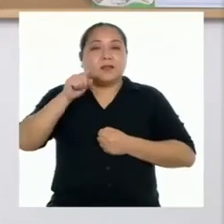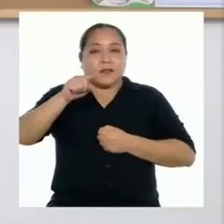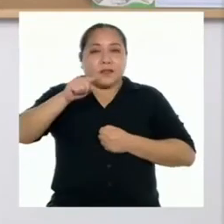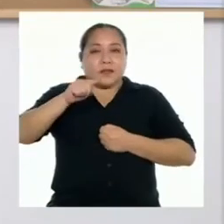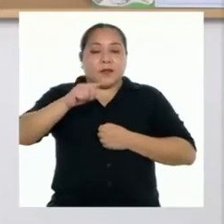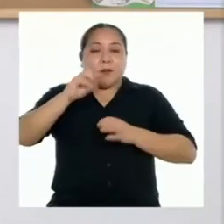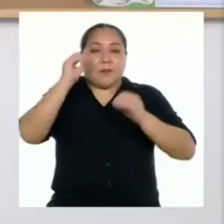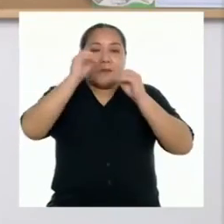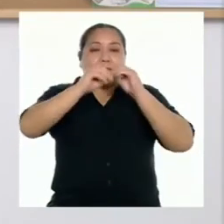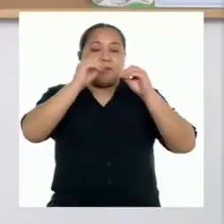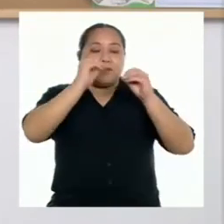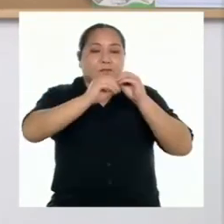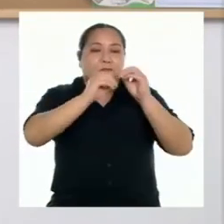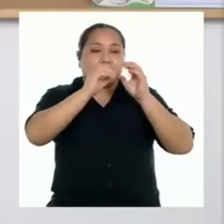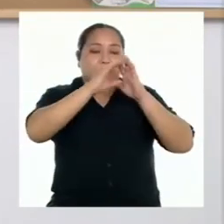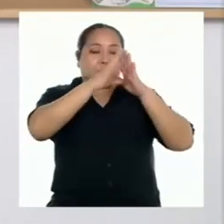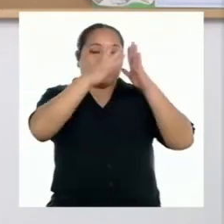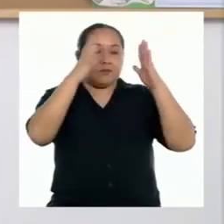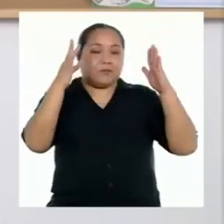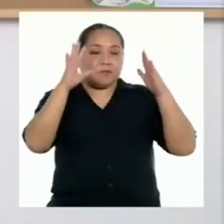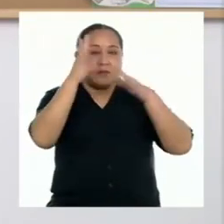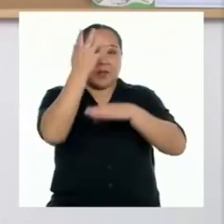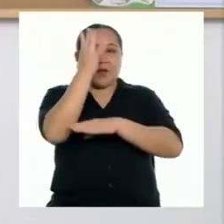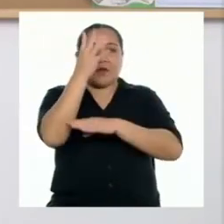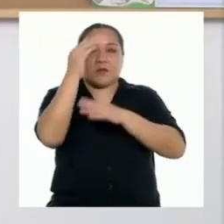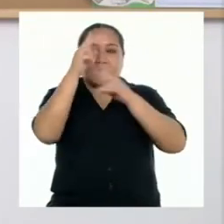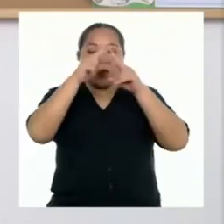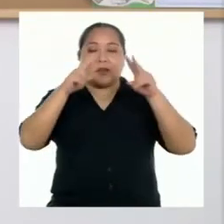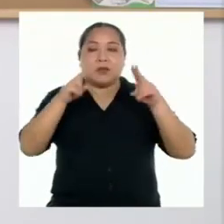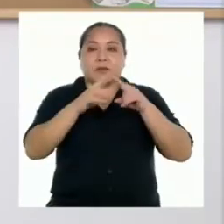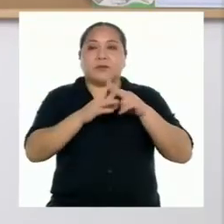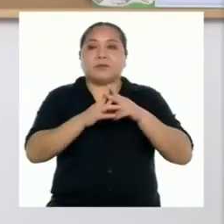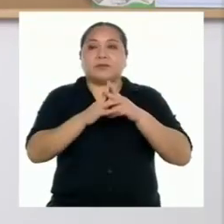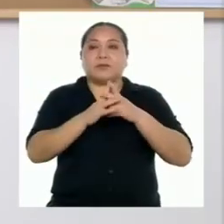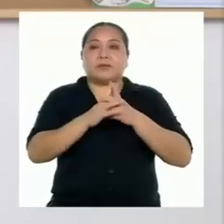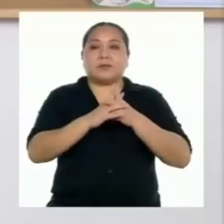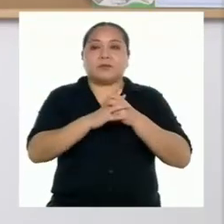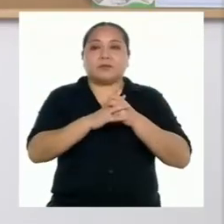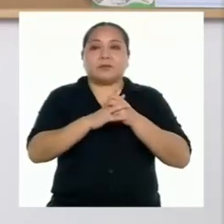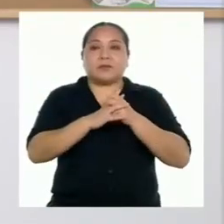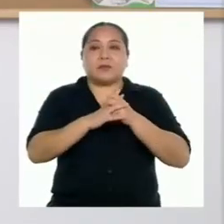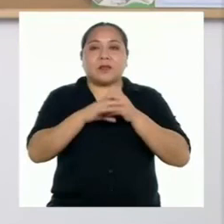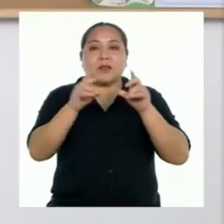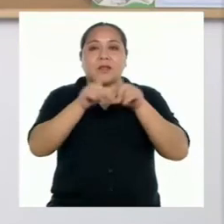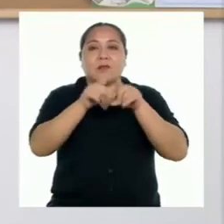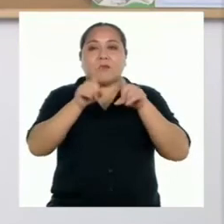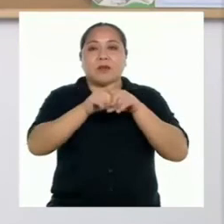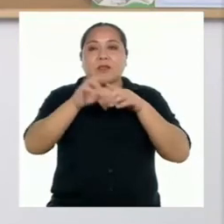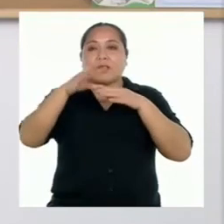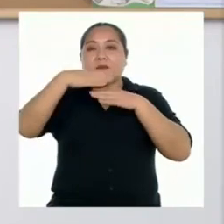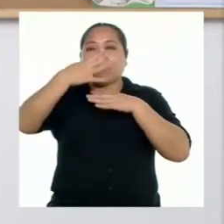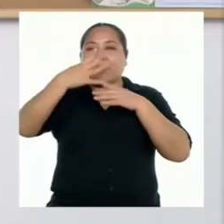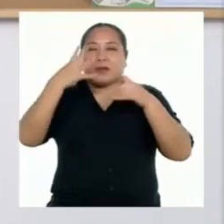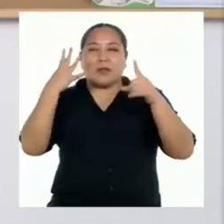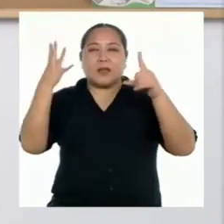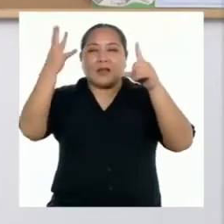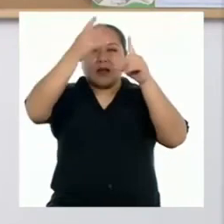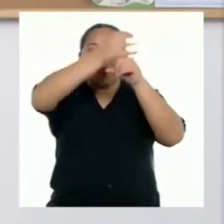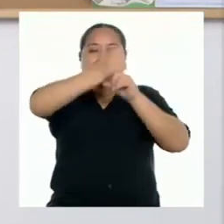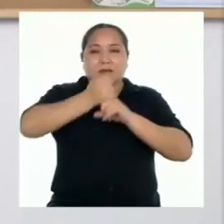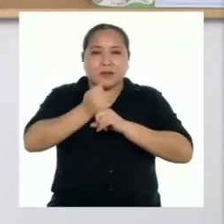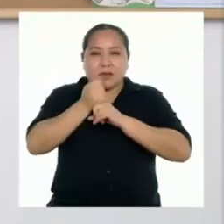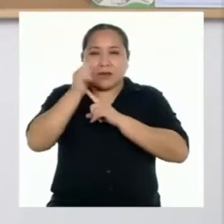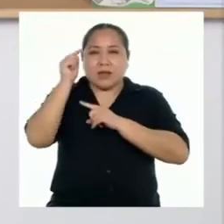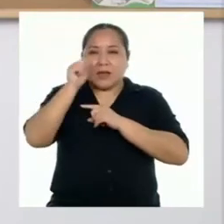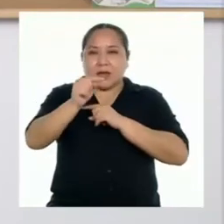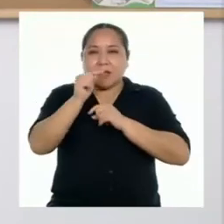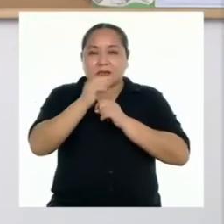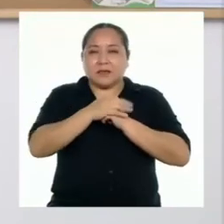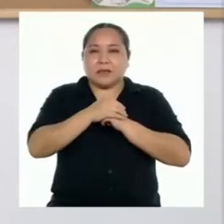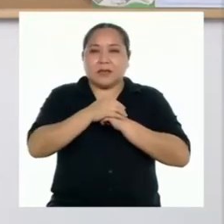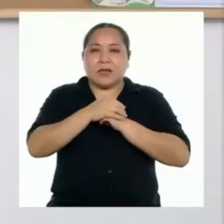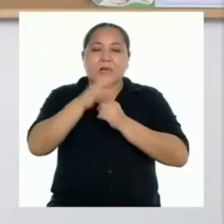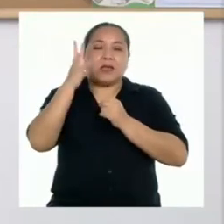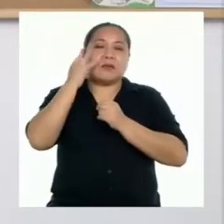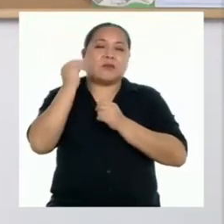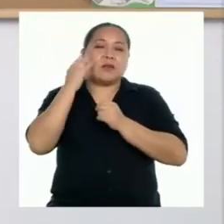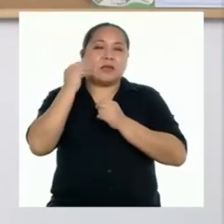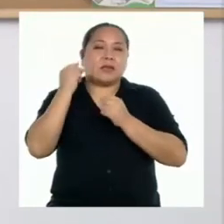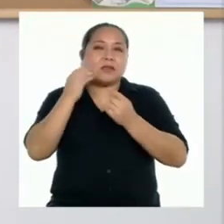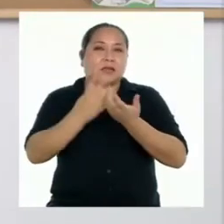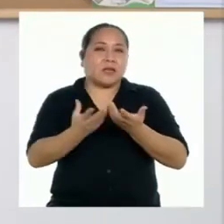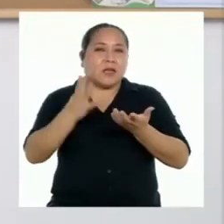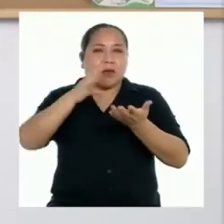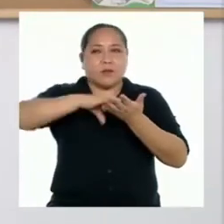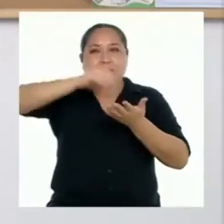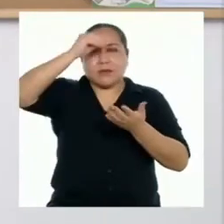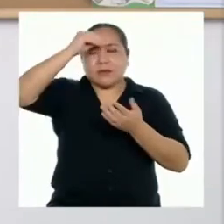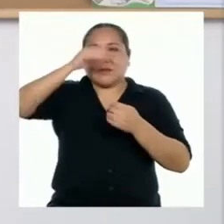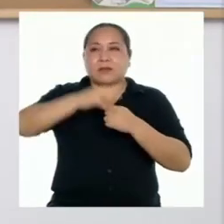amistades y familiares a través de la Internet. Bueno, después de haber logrado el reto de esta experiencia de aprendizaje, ha